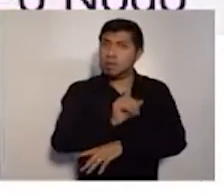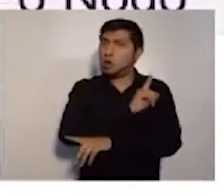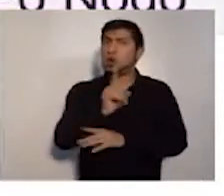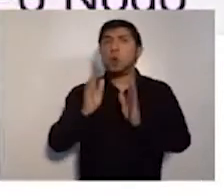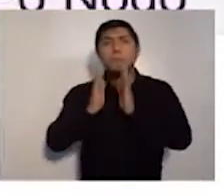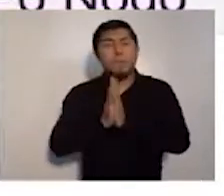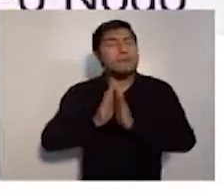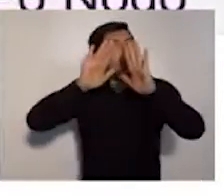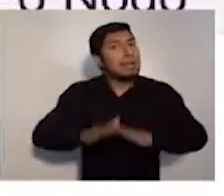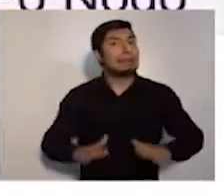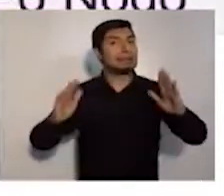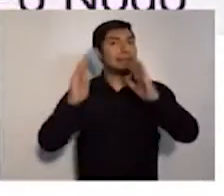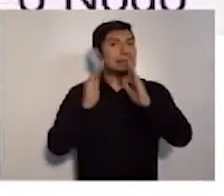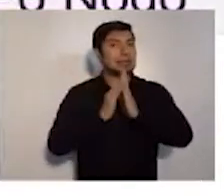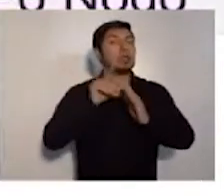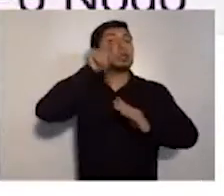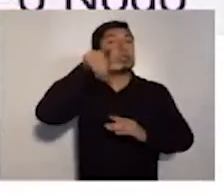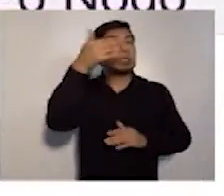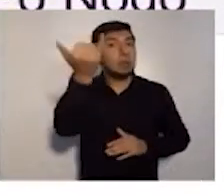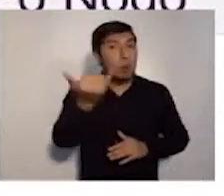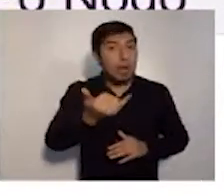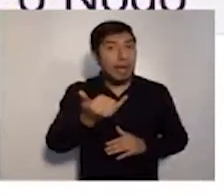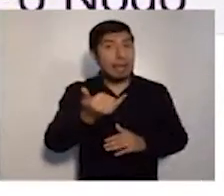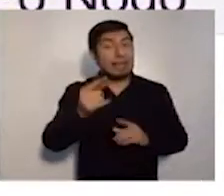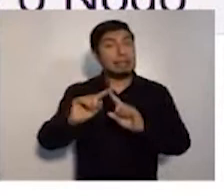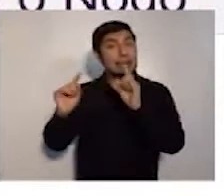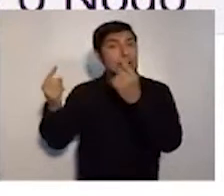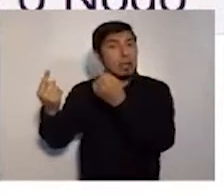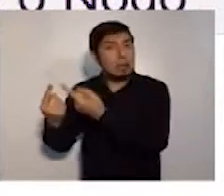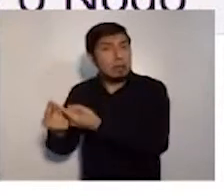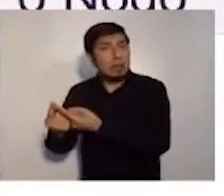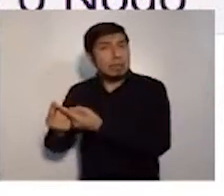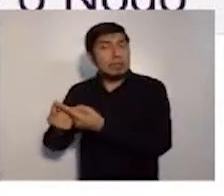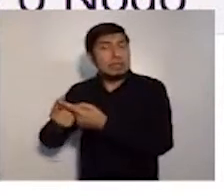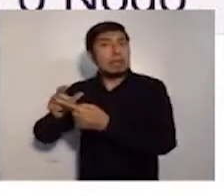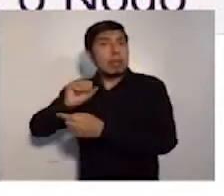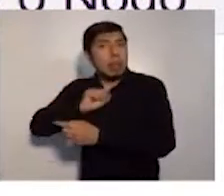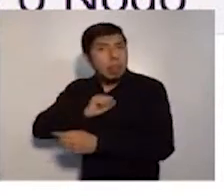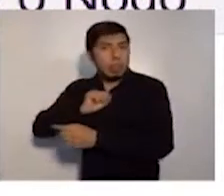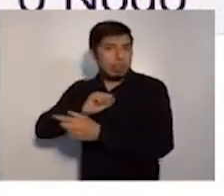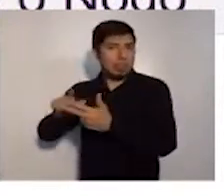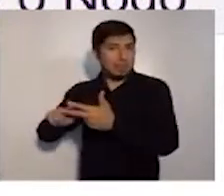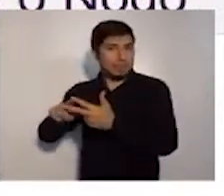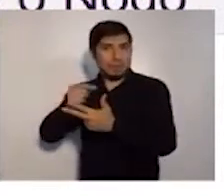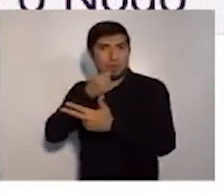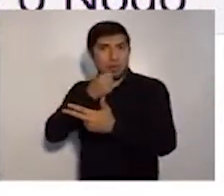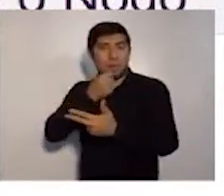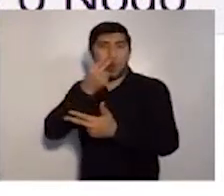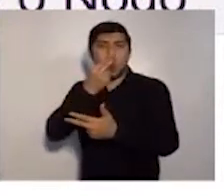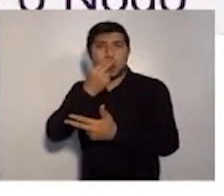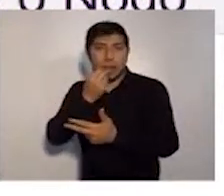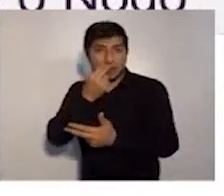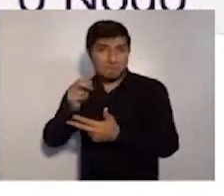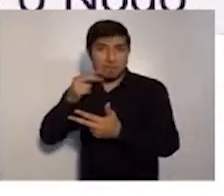de describir, voy a repetir. Si usted está en el puesto de salud y tiene síntomas leves respiratorios, es decir, supongamos un refrío,